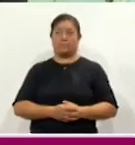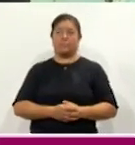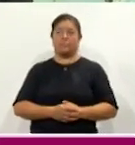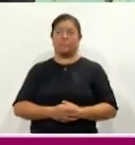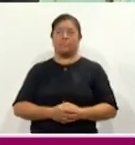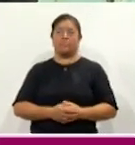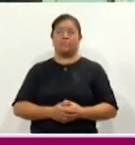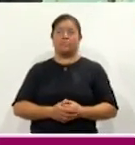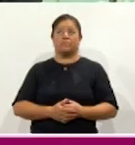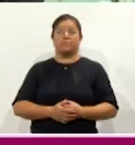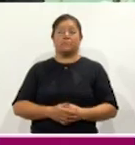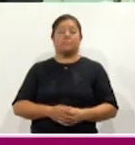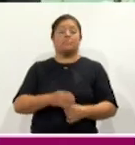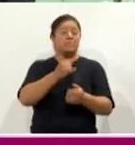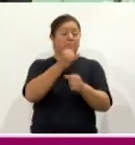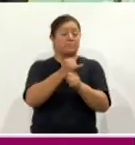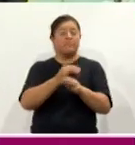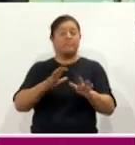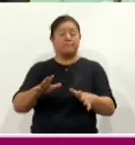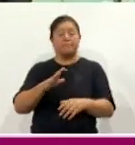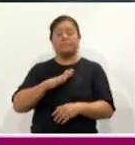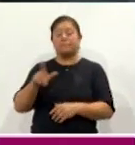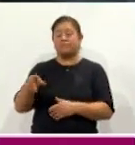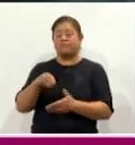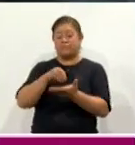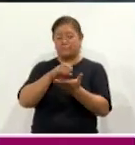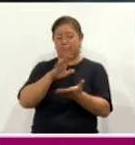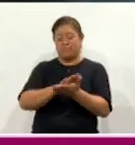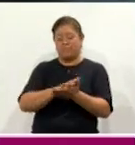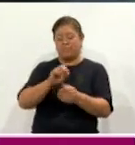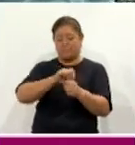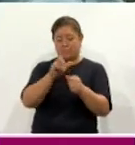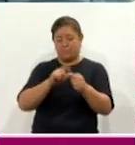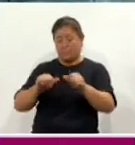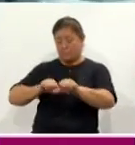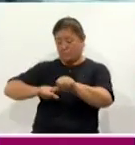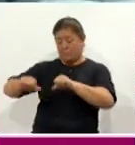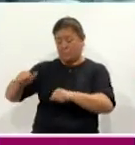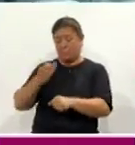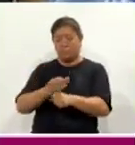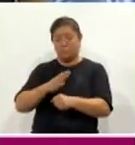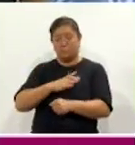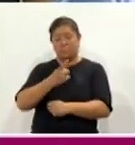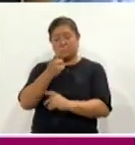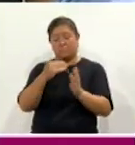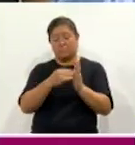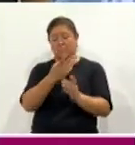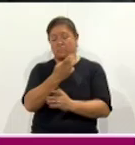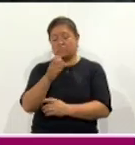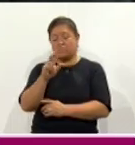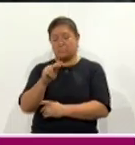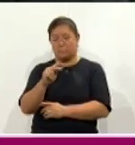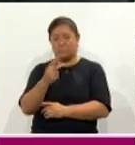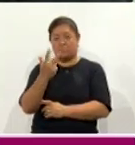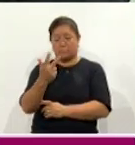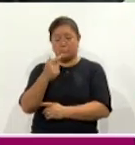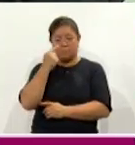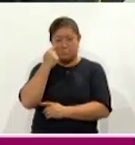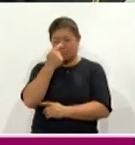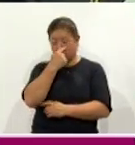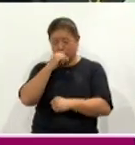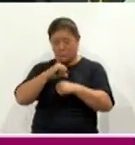De acuerdo a datos del Registro Nacional de Transplantes, en este año se han realizado 1,388 intervenciones de córnea, 1